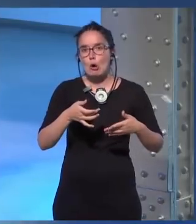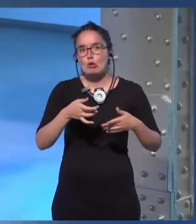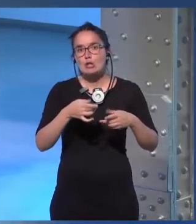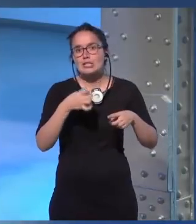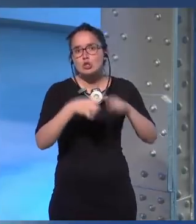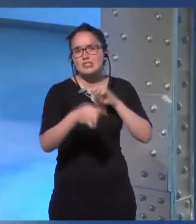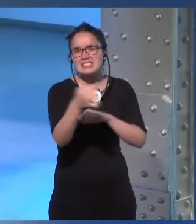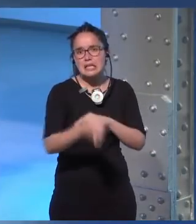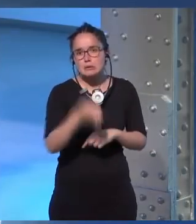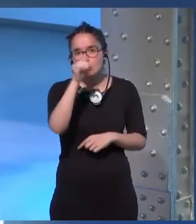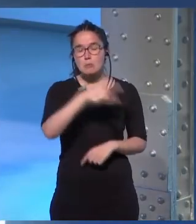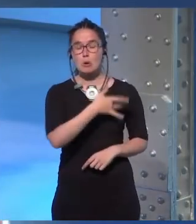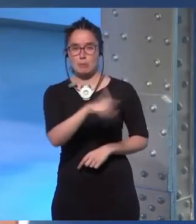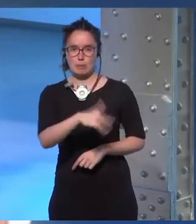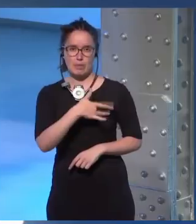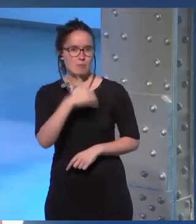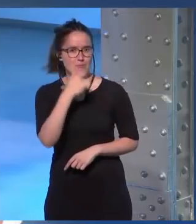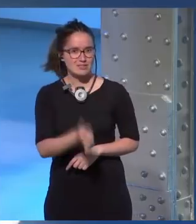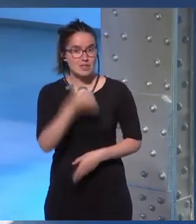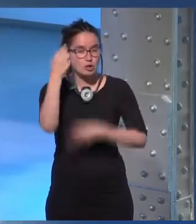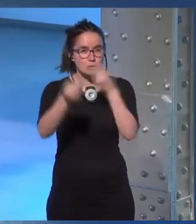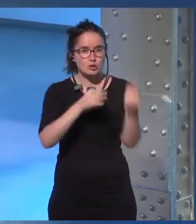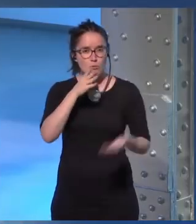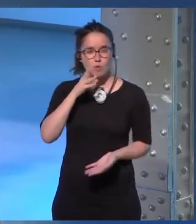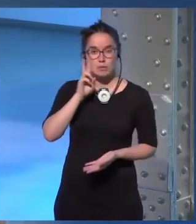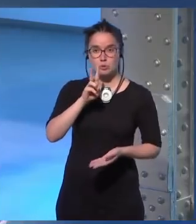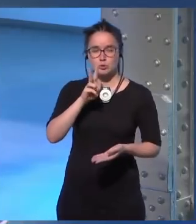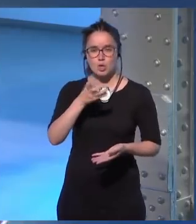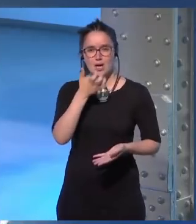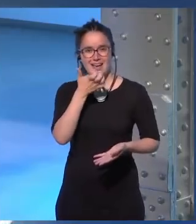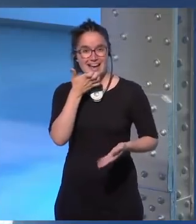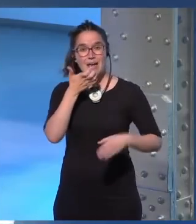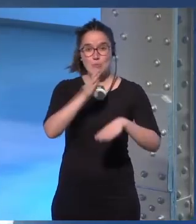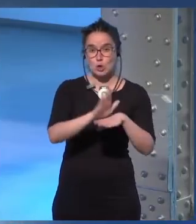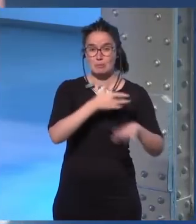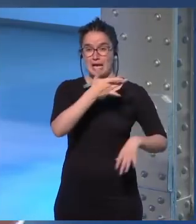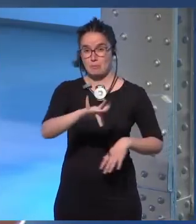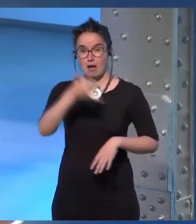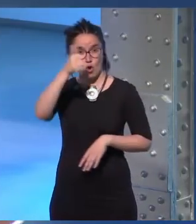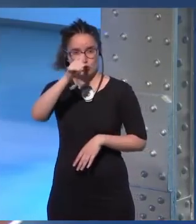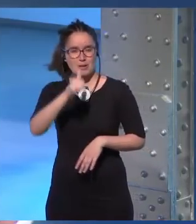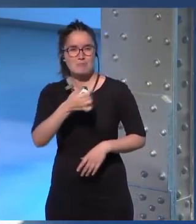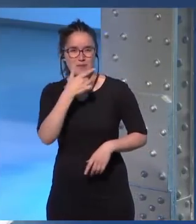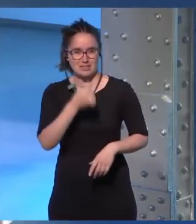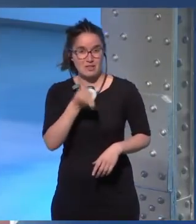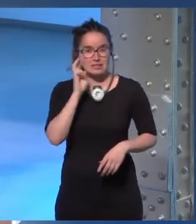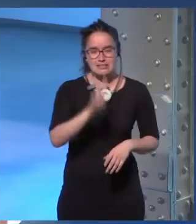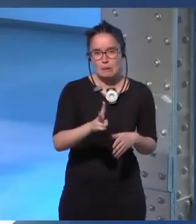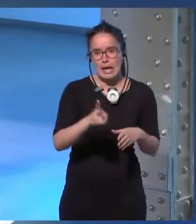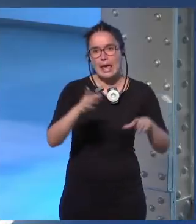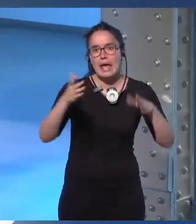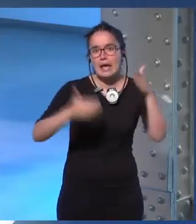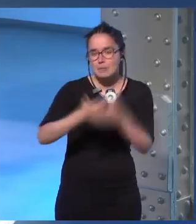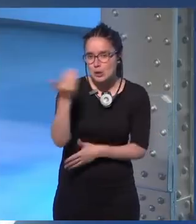defectos de los hombres y yo creo que eso es porque lo vemos vemos más ejemplos de esa permisividad con los varones en los medios de